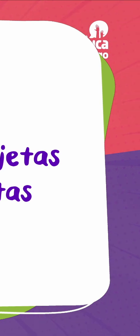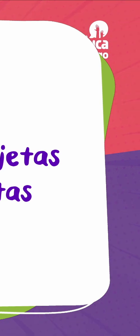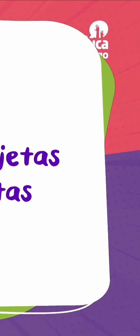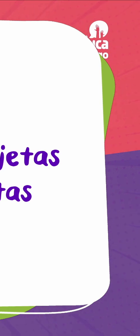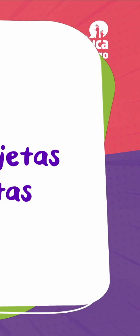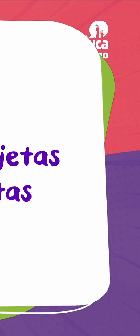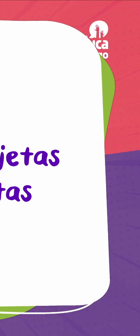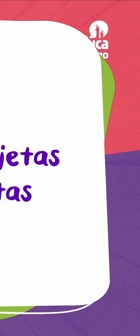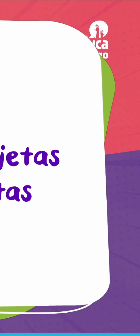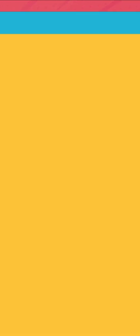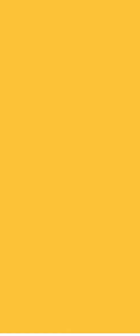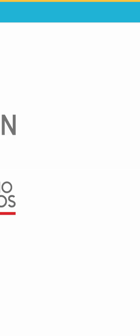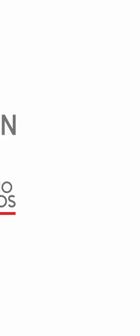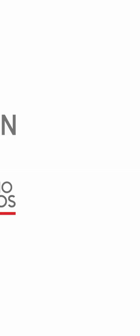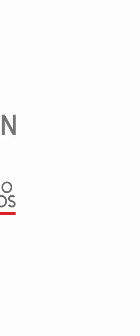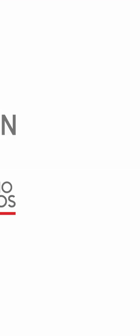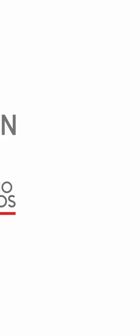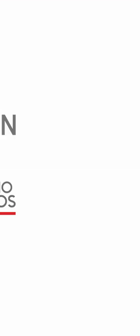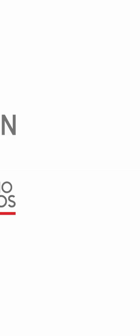herramienta que hicimos hoy.